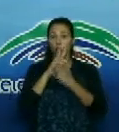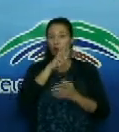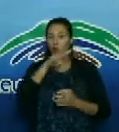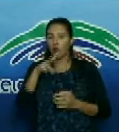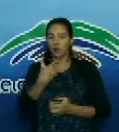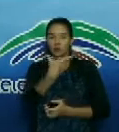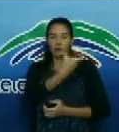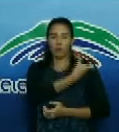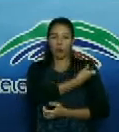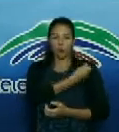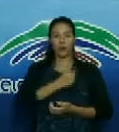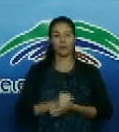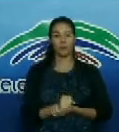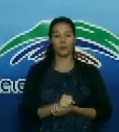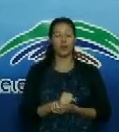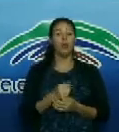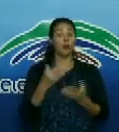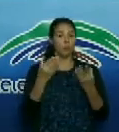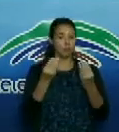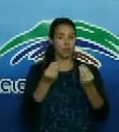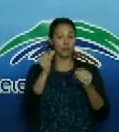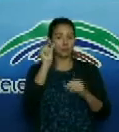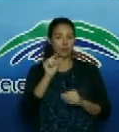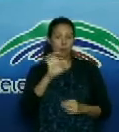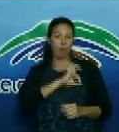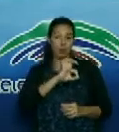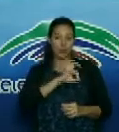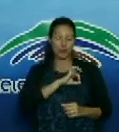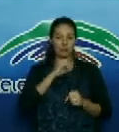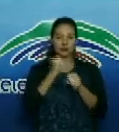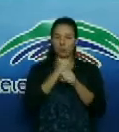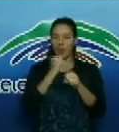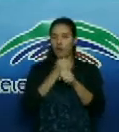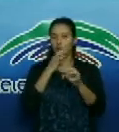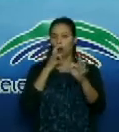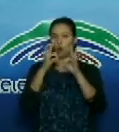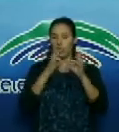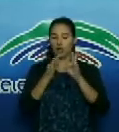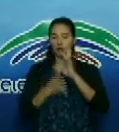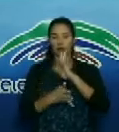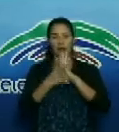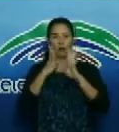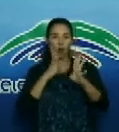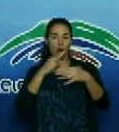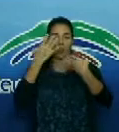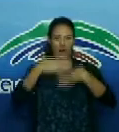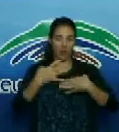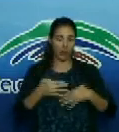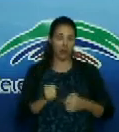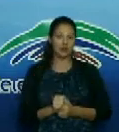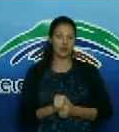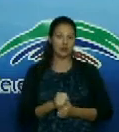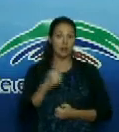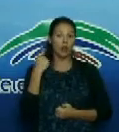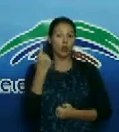una vacuna mientras miles de policías arriesgan sus vidas por mantener el orden en las calles con cada avance piensan en los